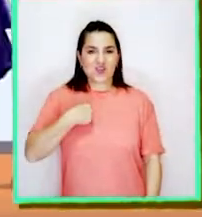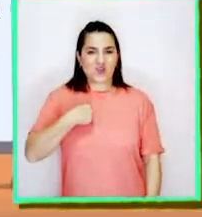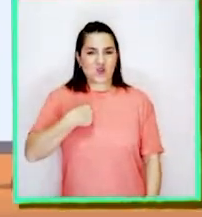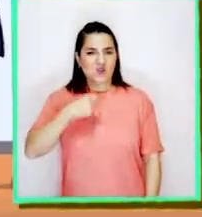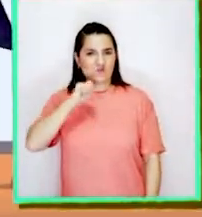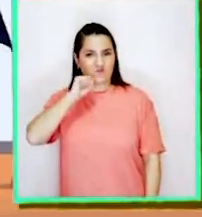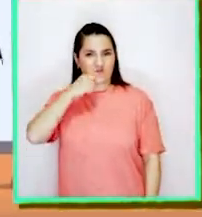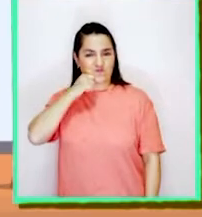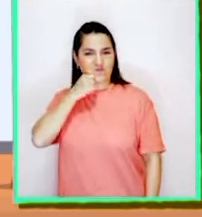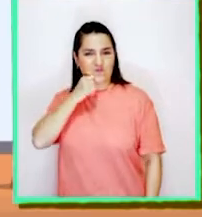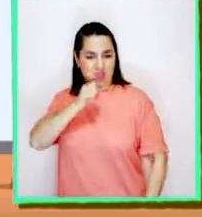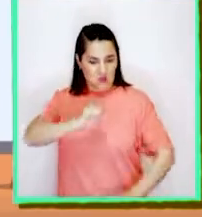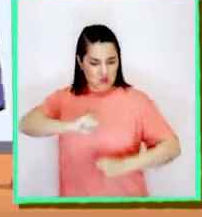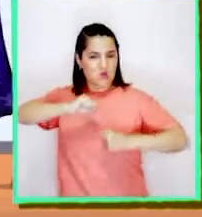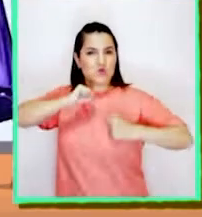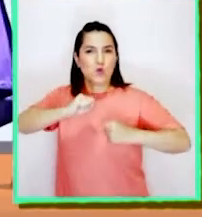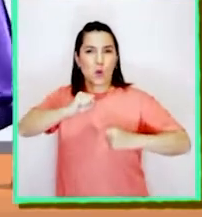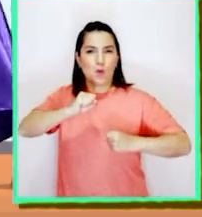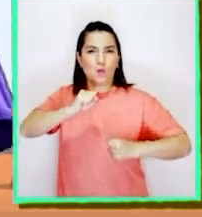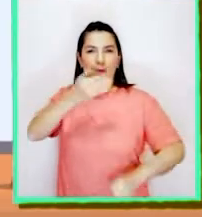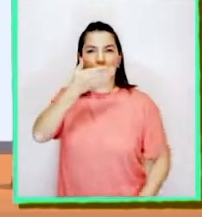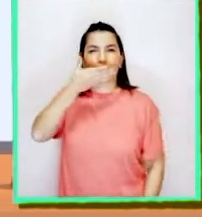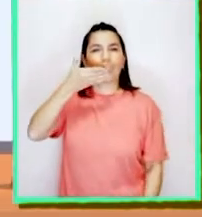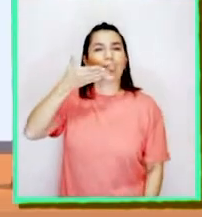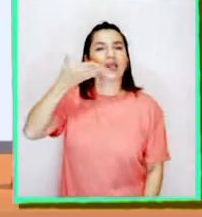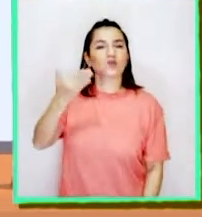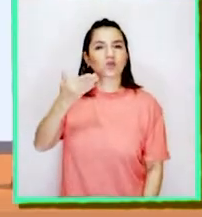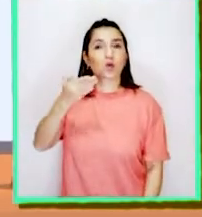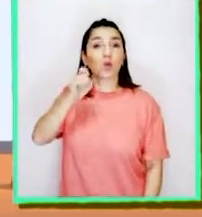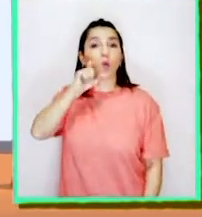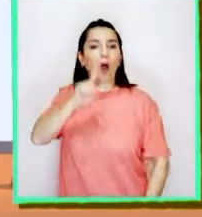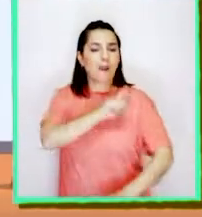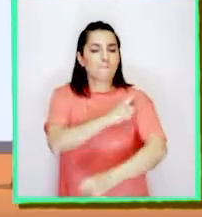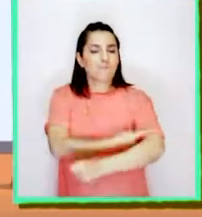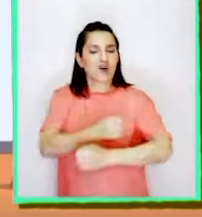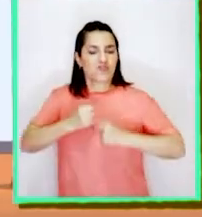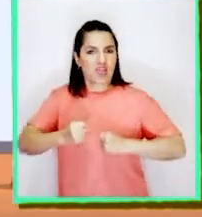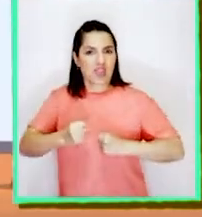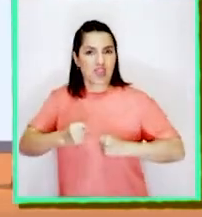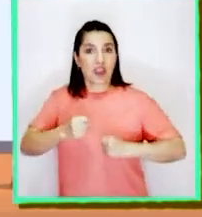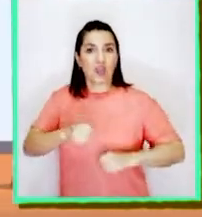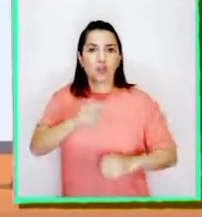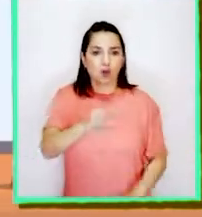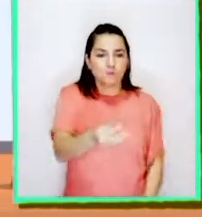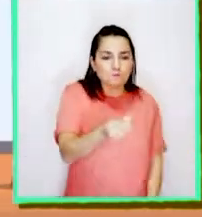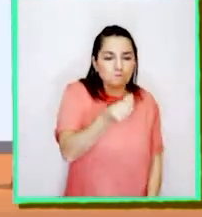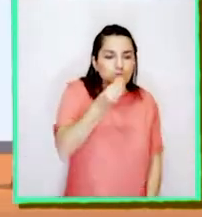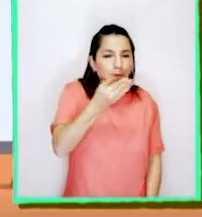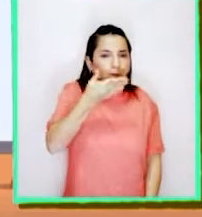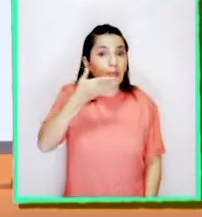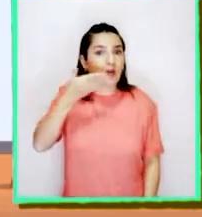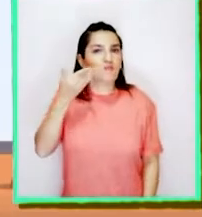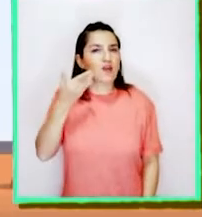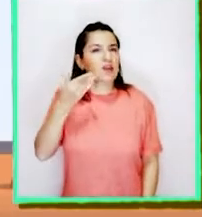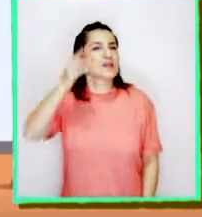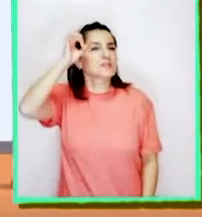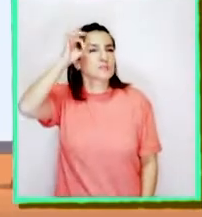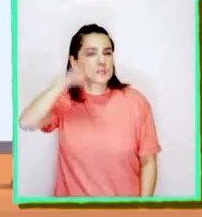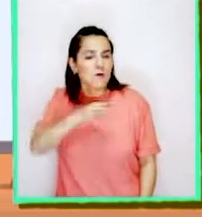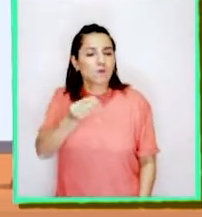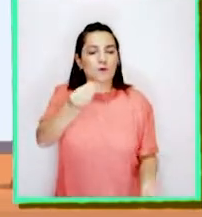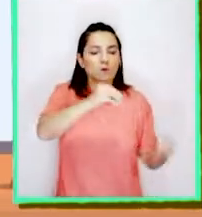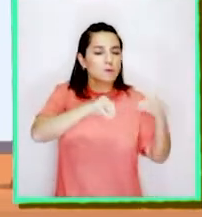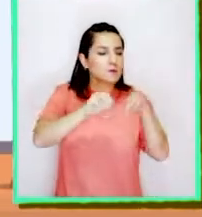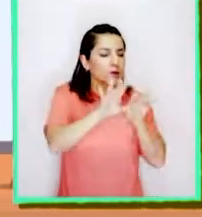¡Soy Supergusto! ¿Y saben cuál es mi superpoder? Puedo probar cualquier preparación e identificar